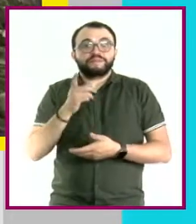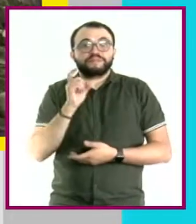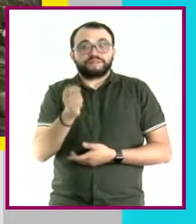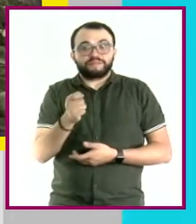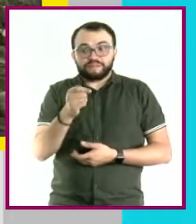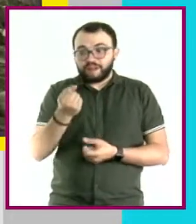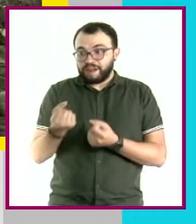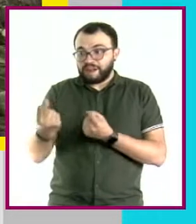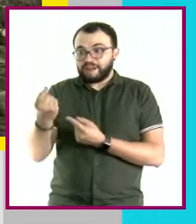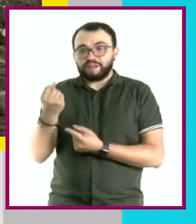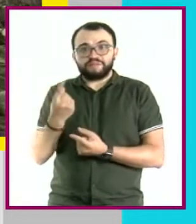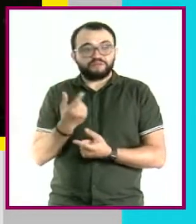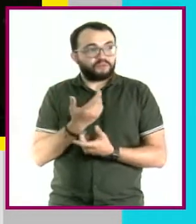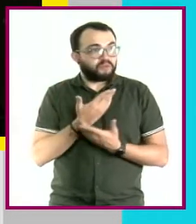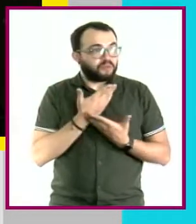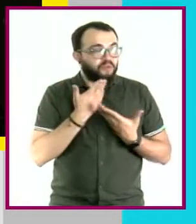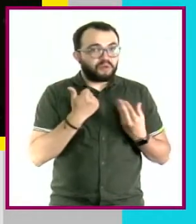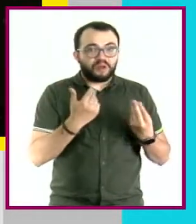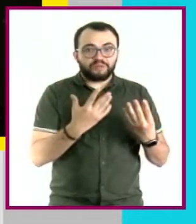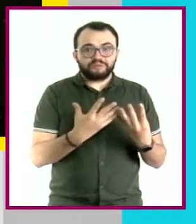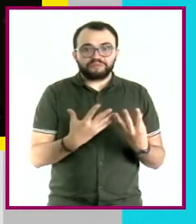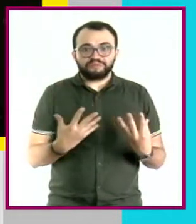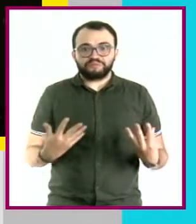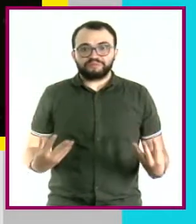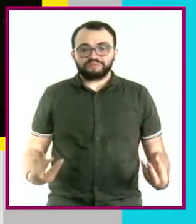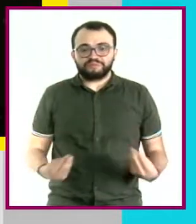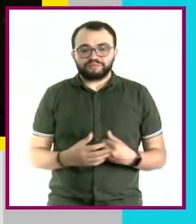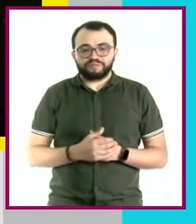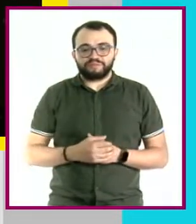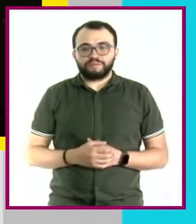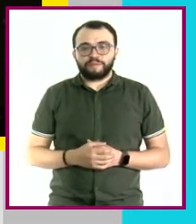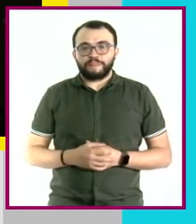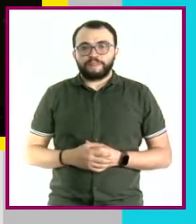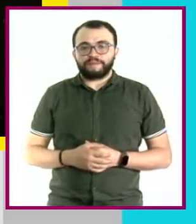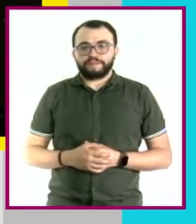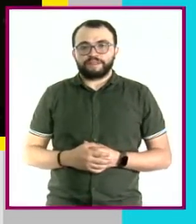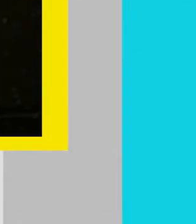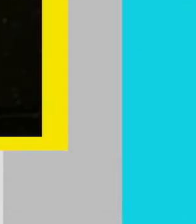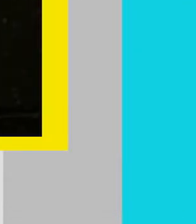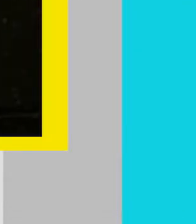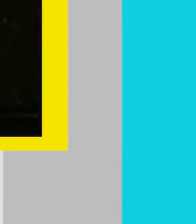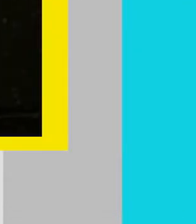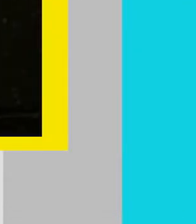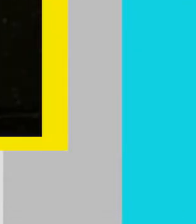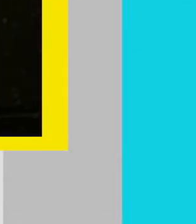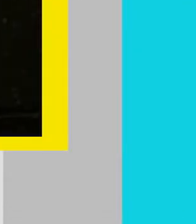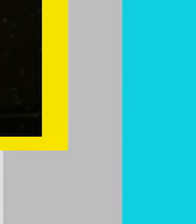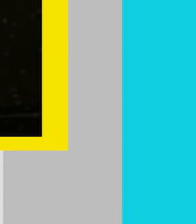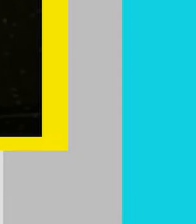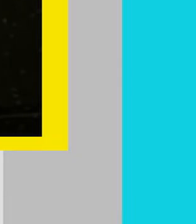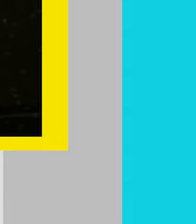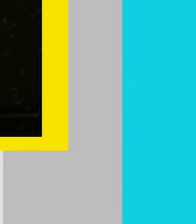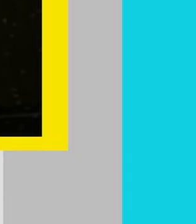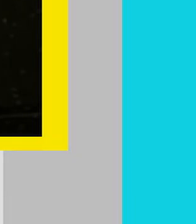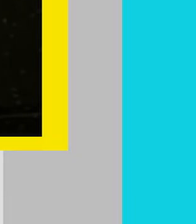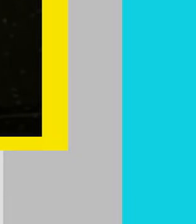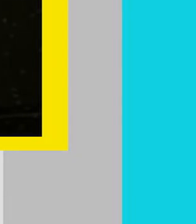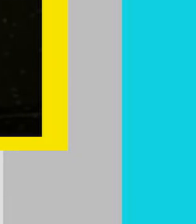de la extinción. La recolección la domesticación de los insectos puede ayudar a la conservación de los insectos